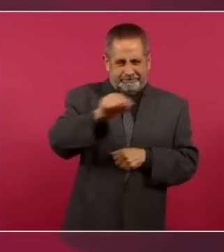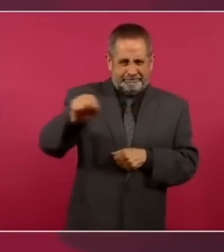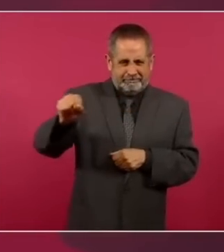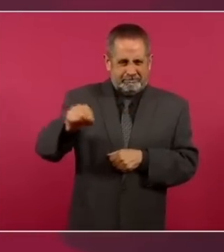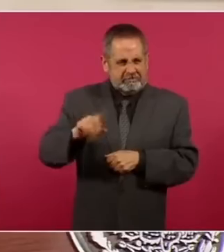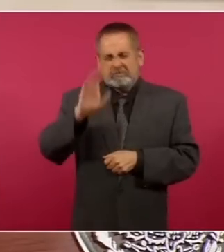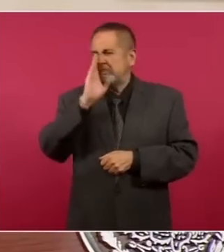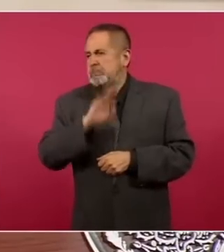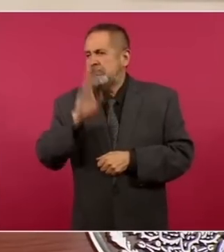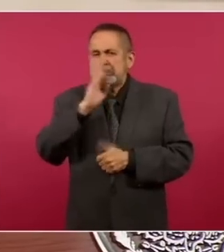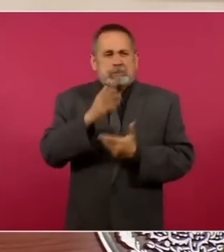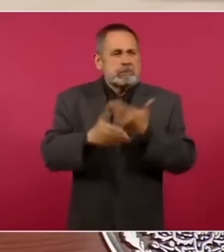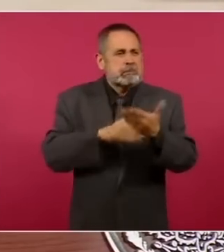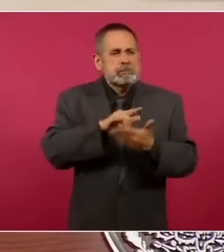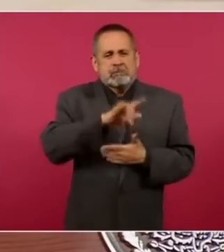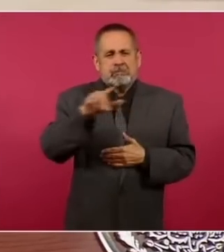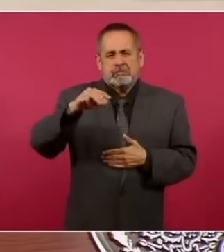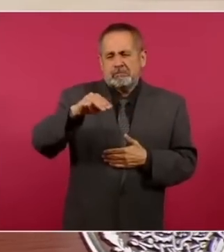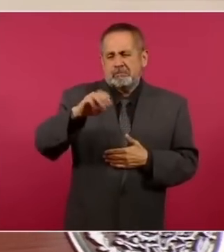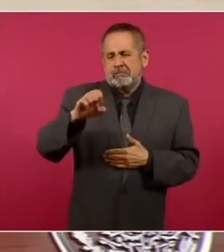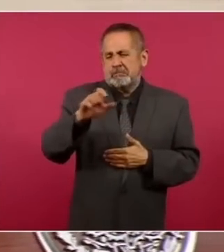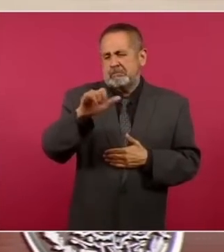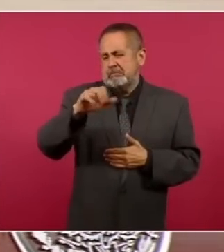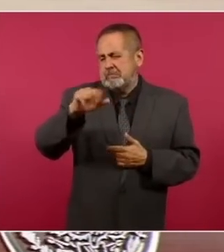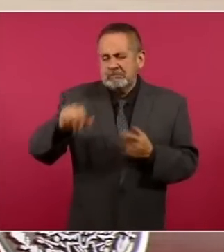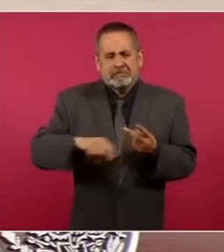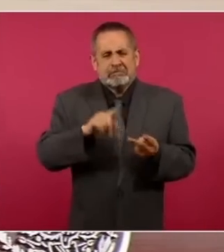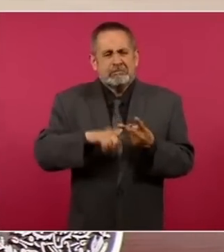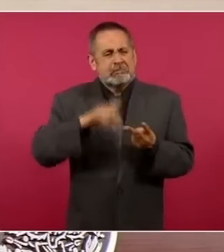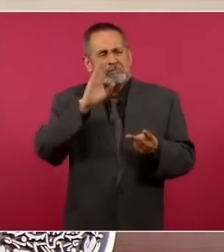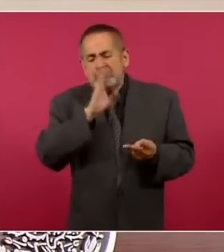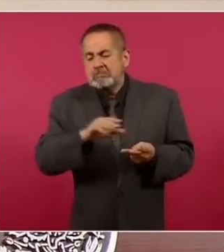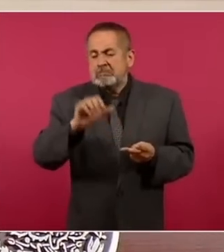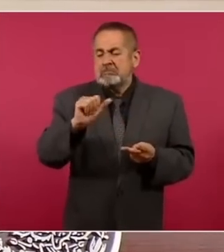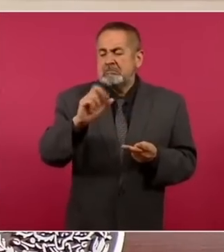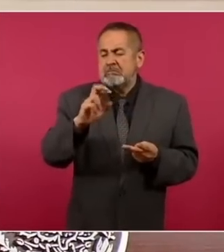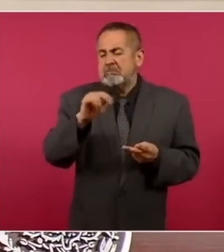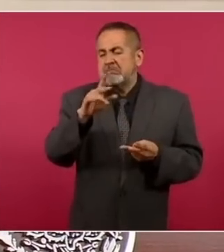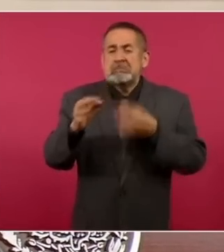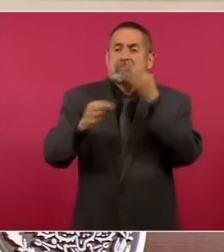era muy malo el servicio de Mexicana, muy malo el servicio de Aeroméxico.